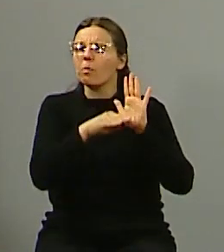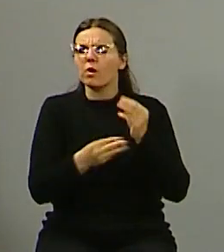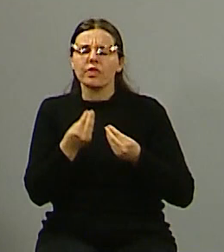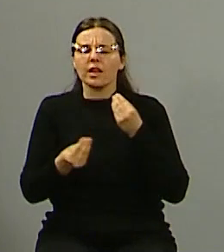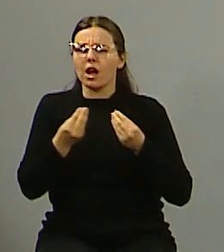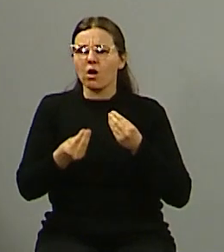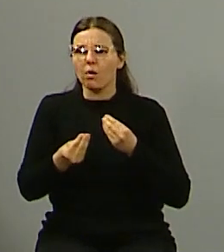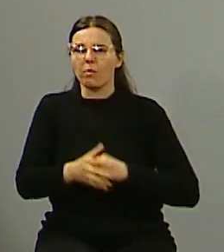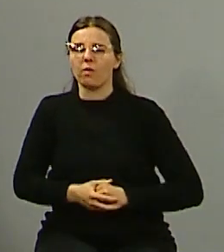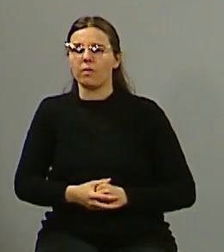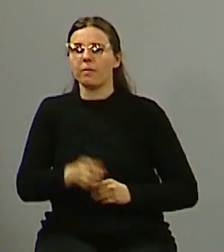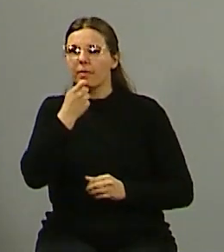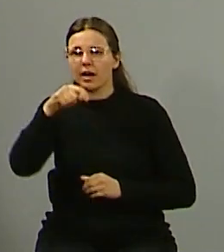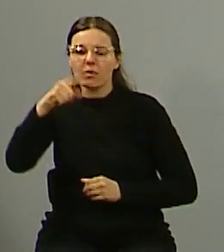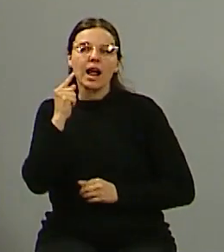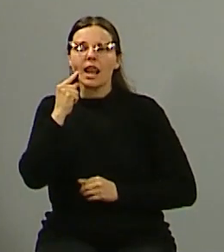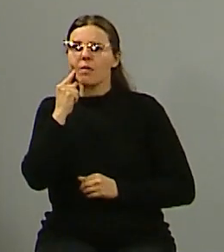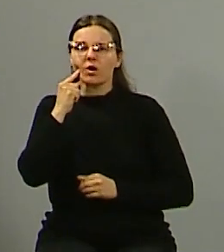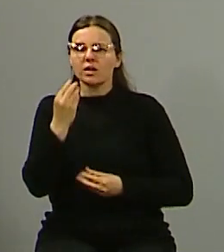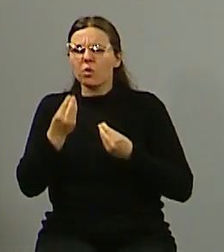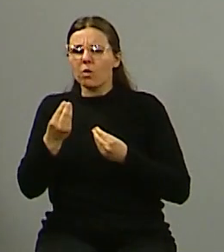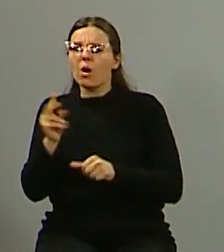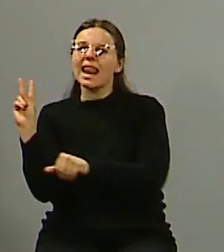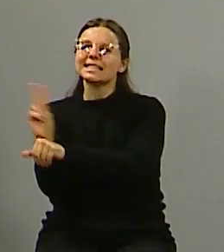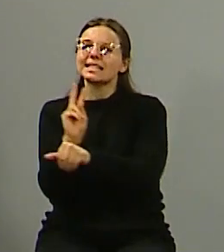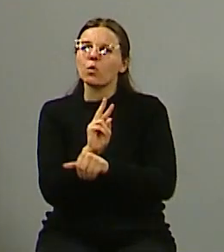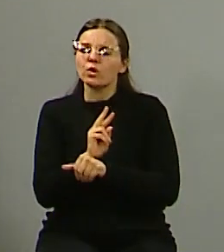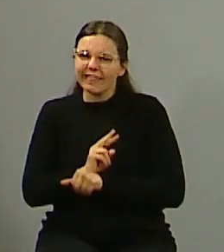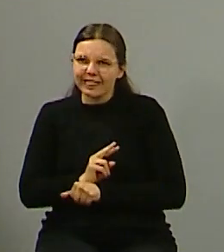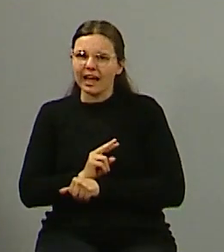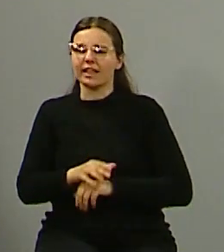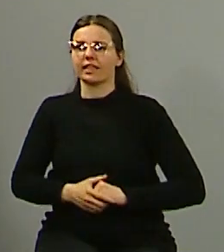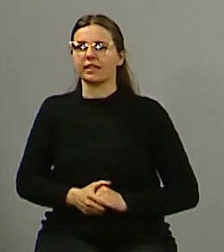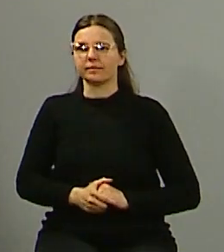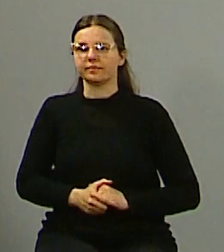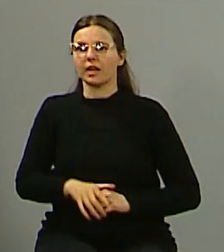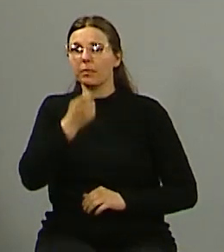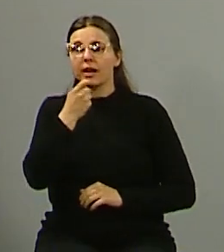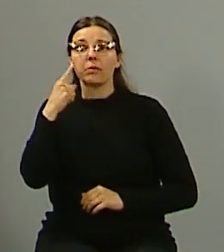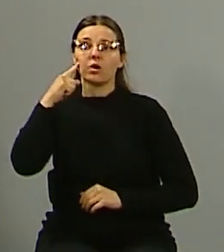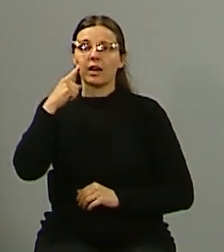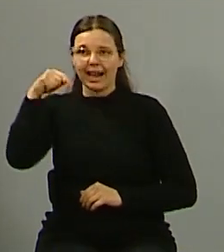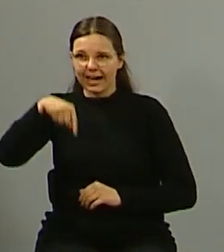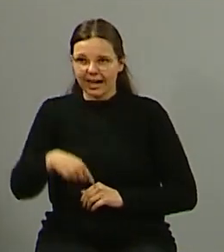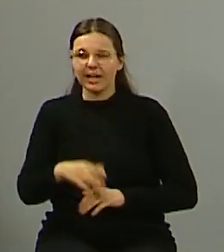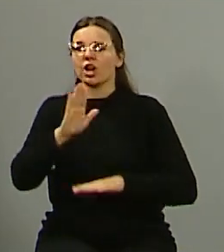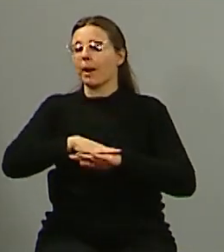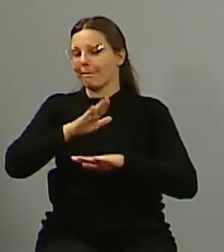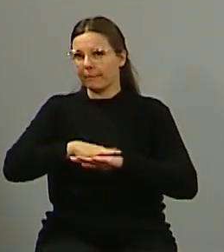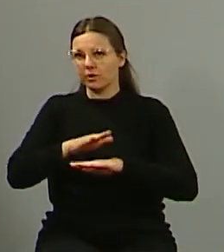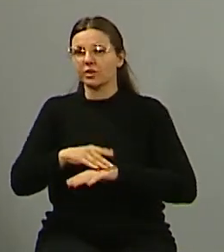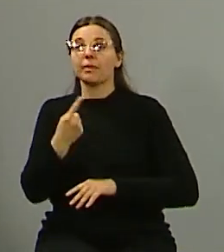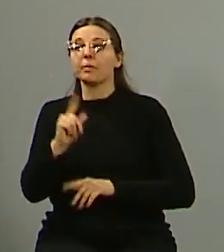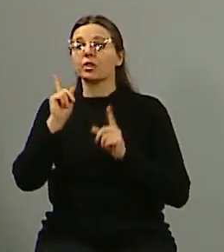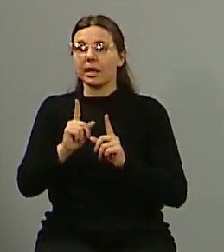desde un municipio para aportar a la seguridad. Siempre se habla de la injerencia que puede tener un municipio o no, pero siempre también hacemos referencia a que